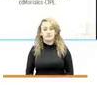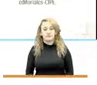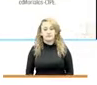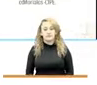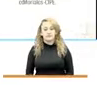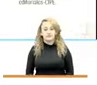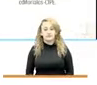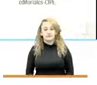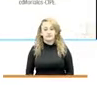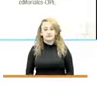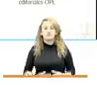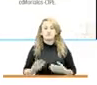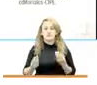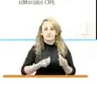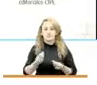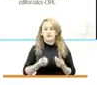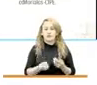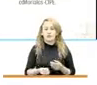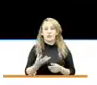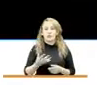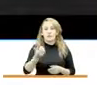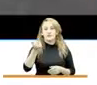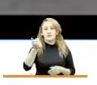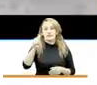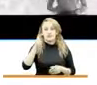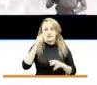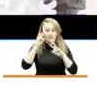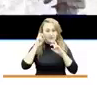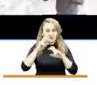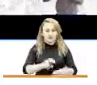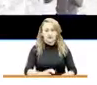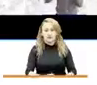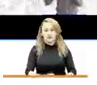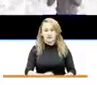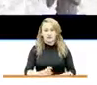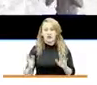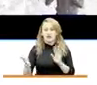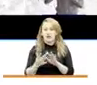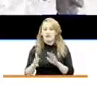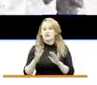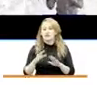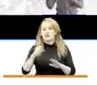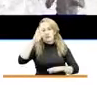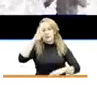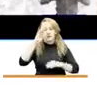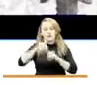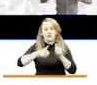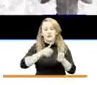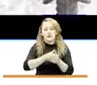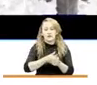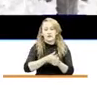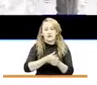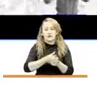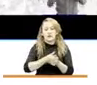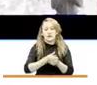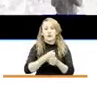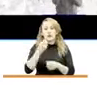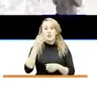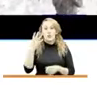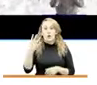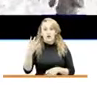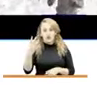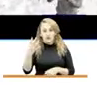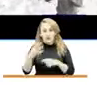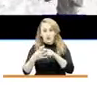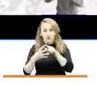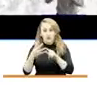están realizando 10 investigaciones de campo sobre el fenómeno paramilitar, cuatro de las cuales tuvieron